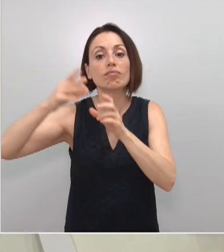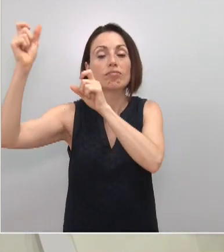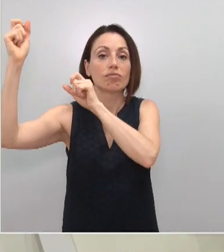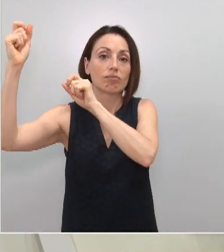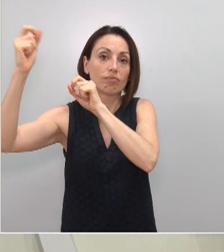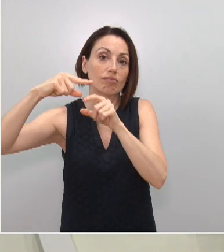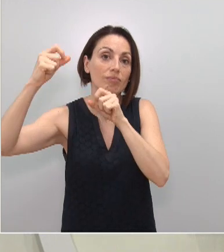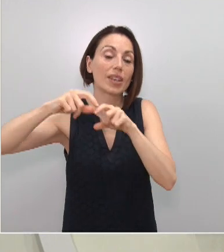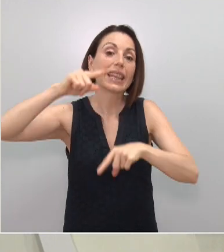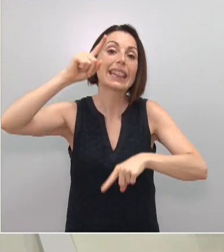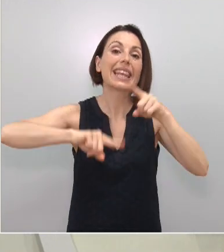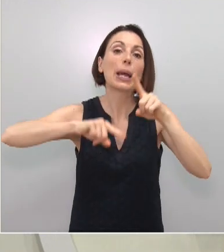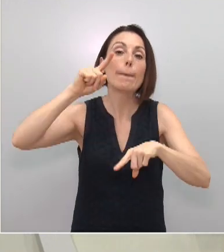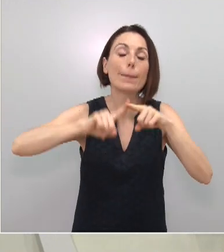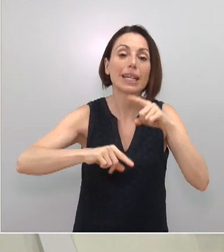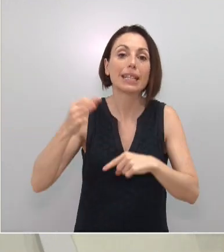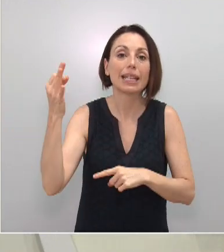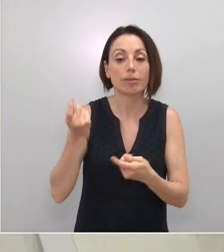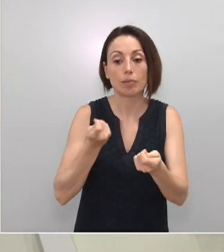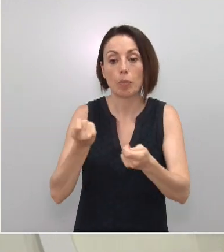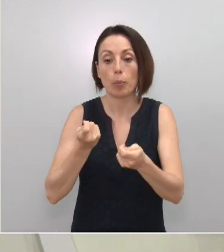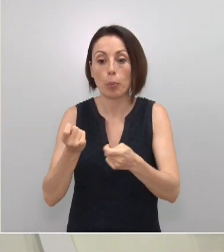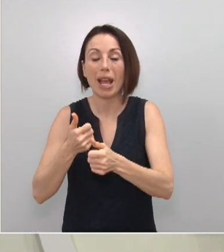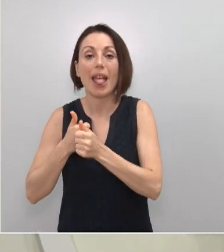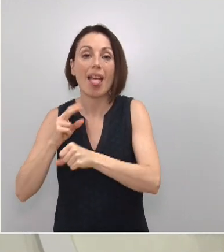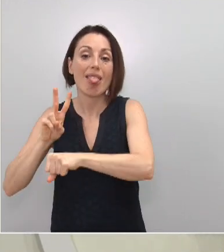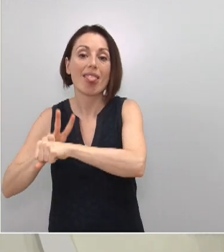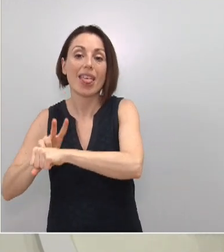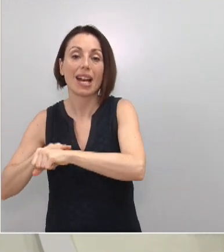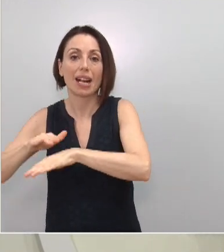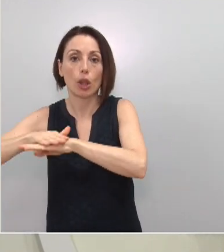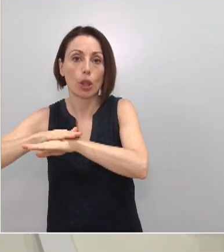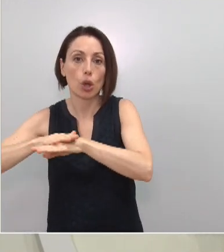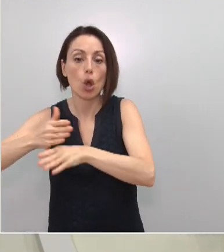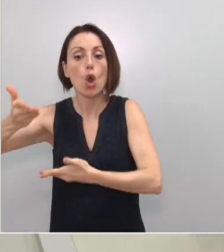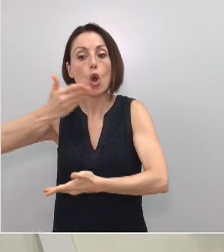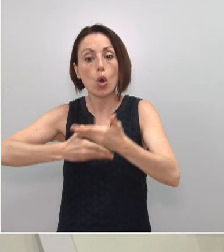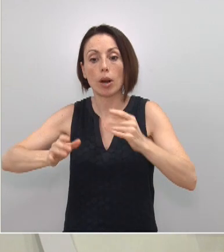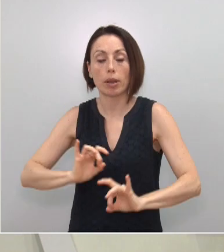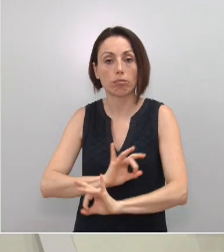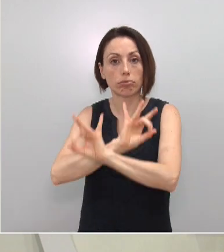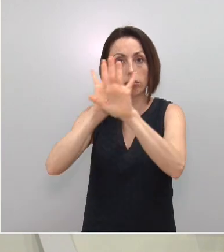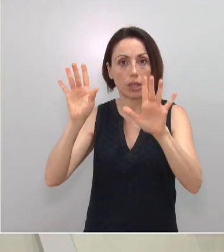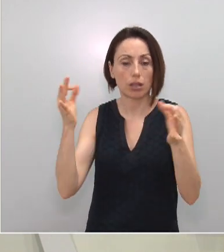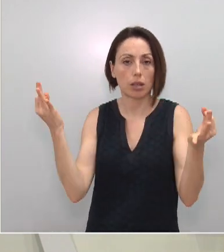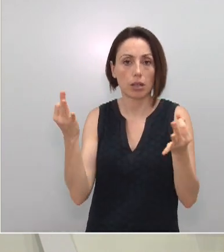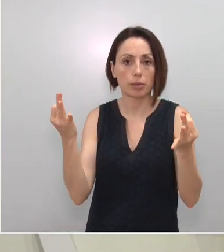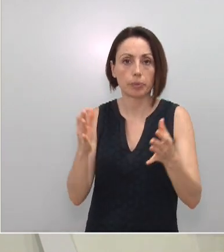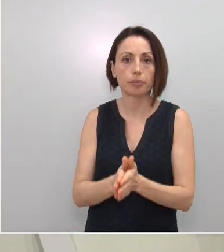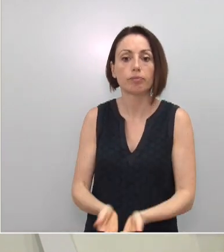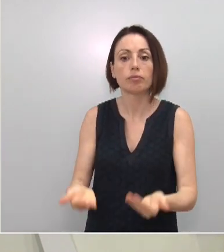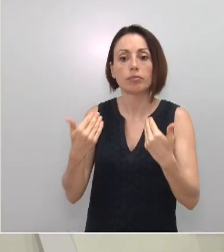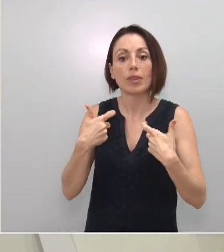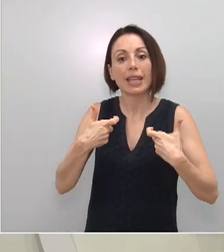depende y es coordinada por la delegación del Gobierno, con la colaboración, por supuesto, del